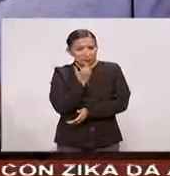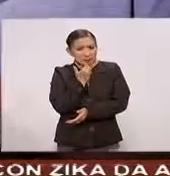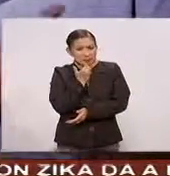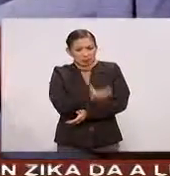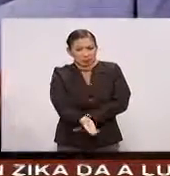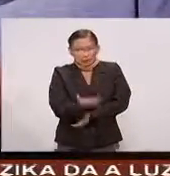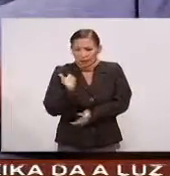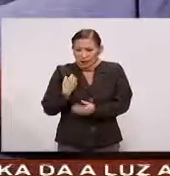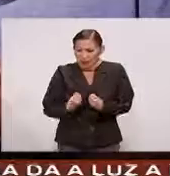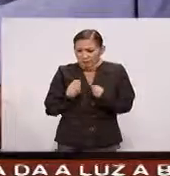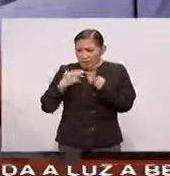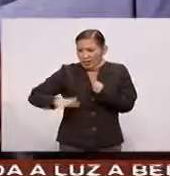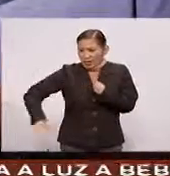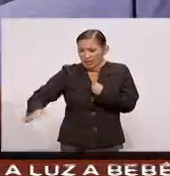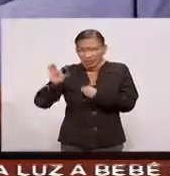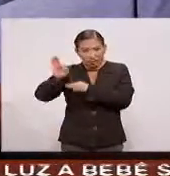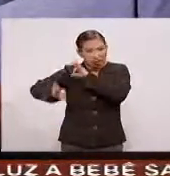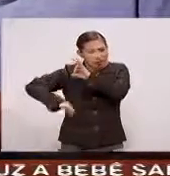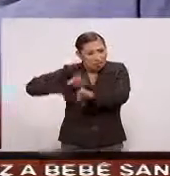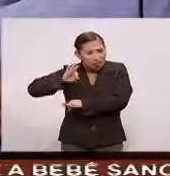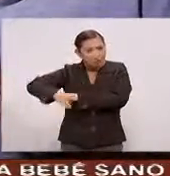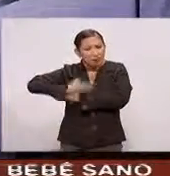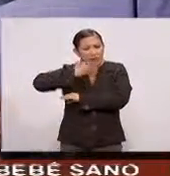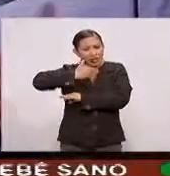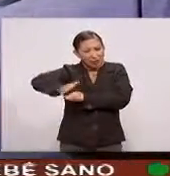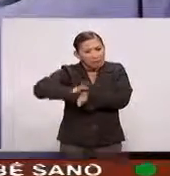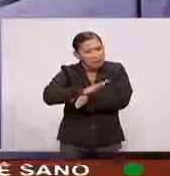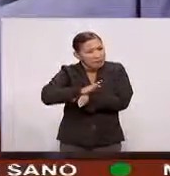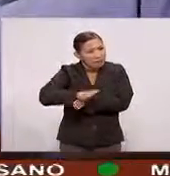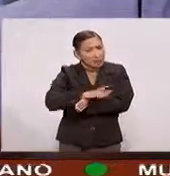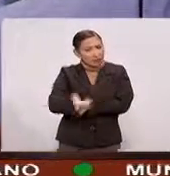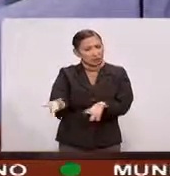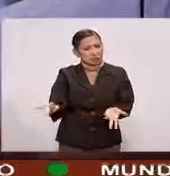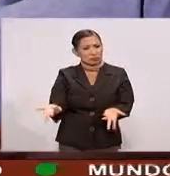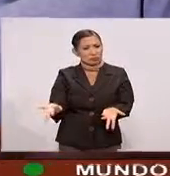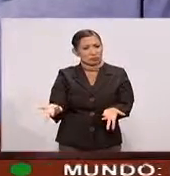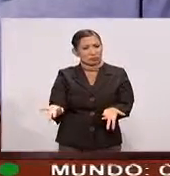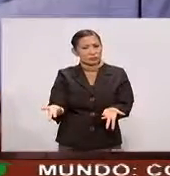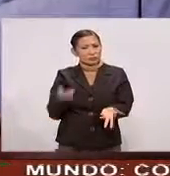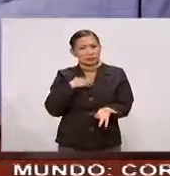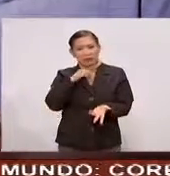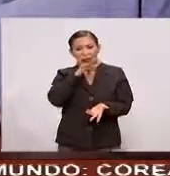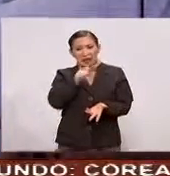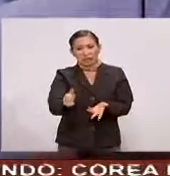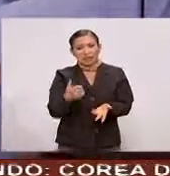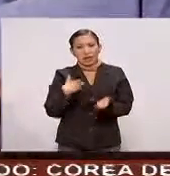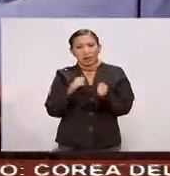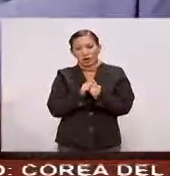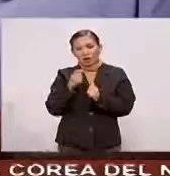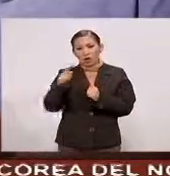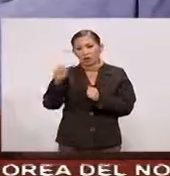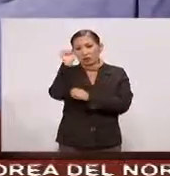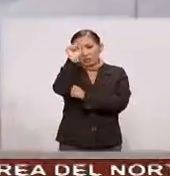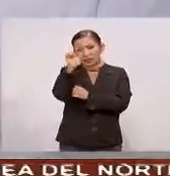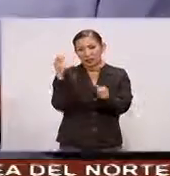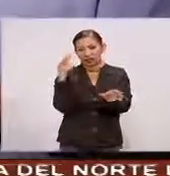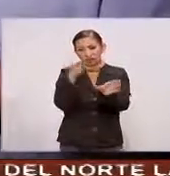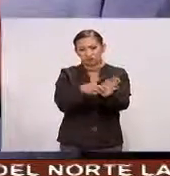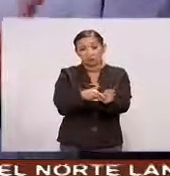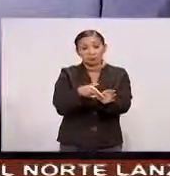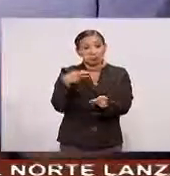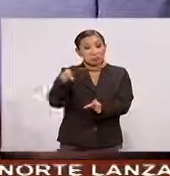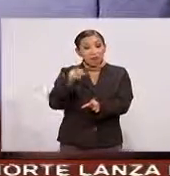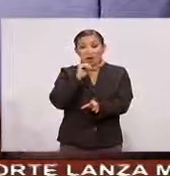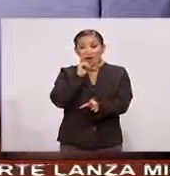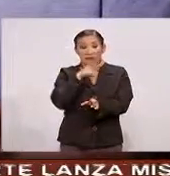Mejores Salarios Y ciertos Beneficios Prestaciones A través De sindicalizarse Como